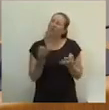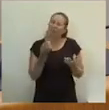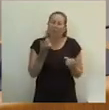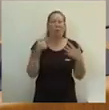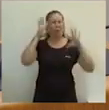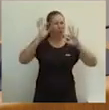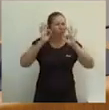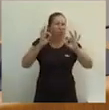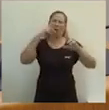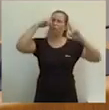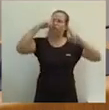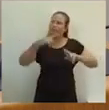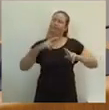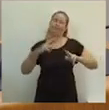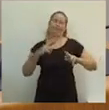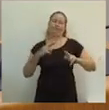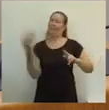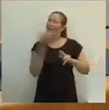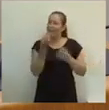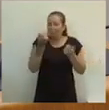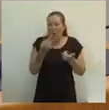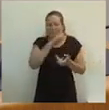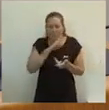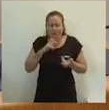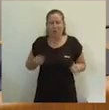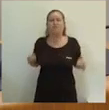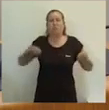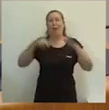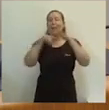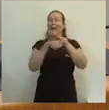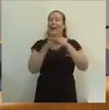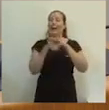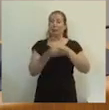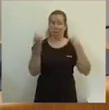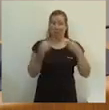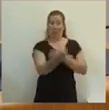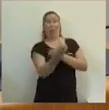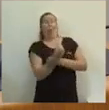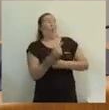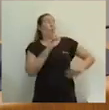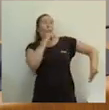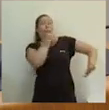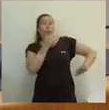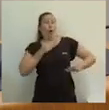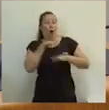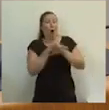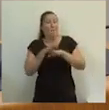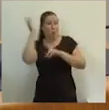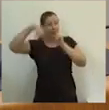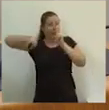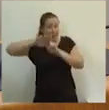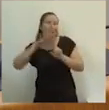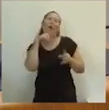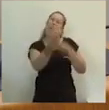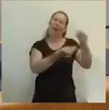coherencia deberían poner más en valor la gestión que tanto critican de nuestro gobierno en la Generalitat.